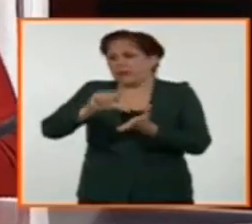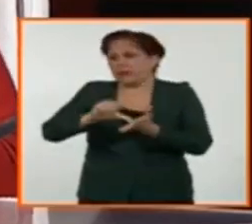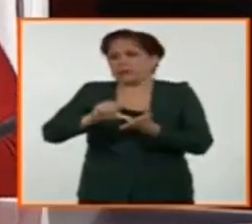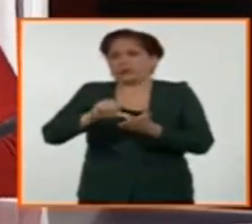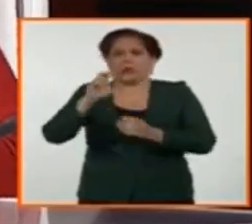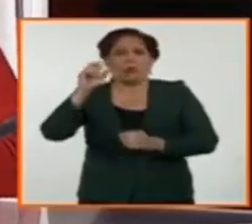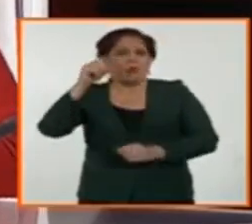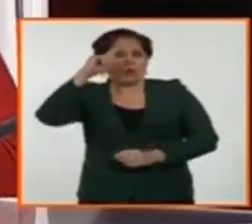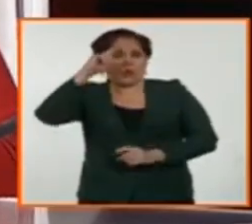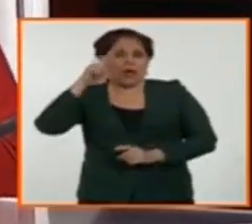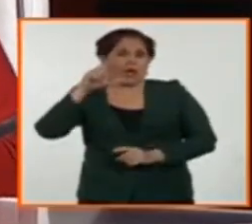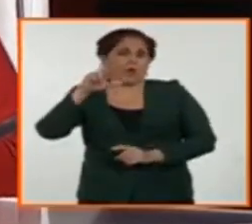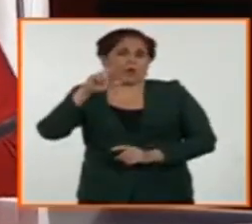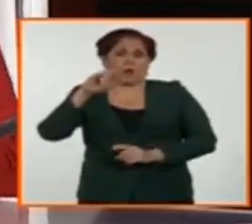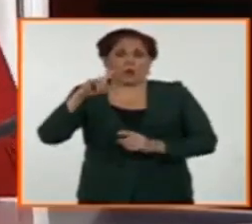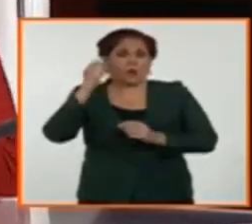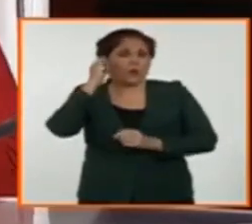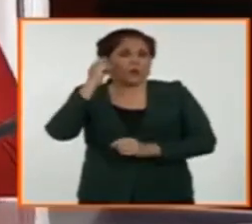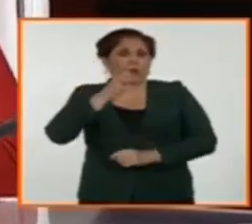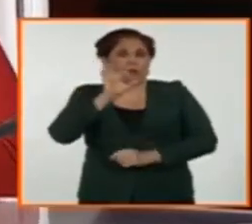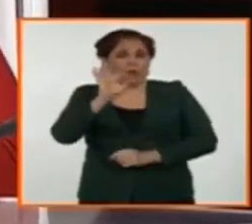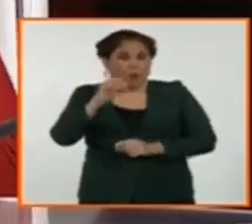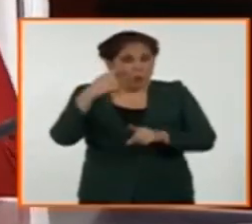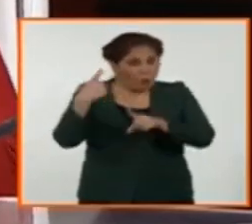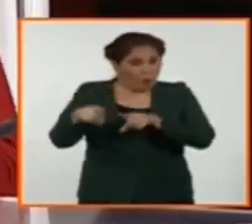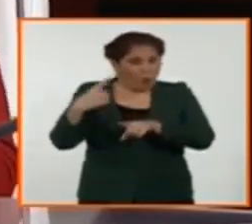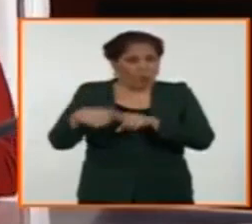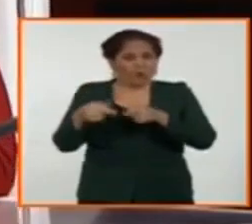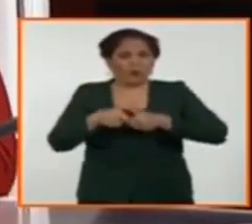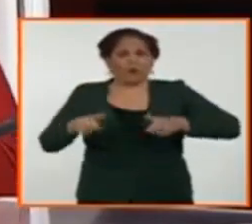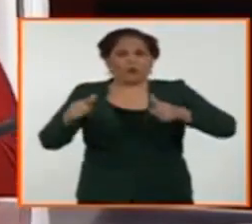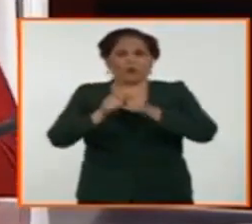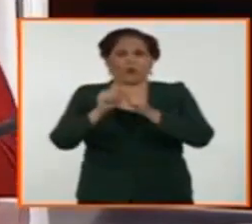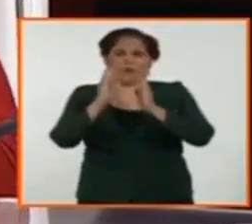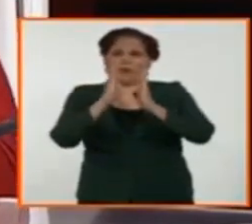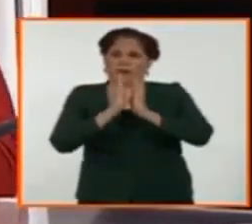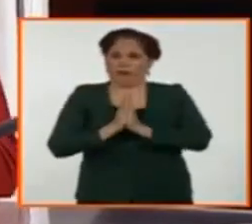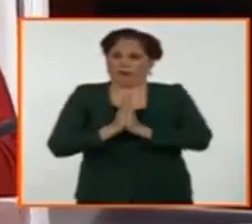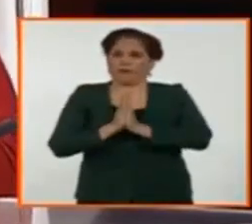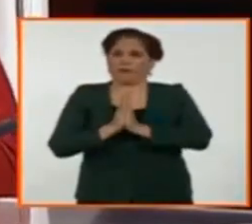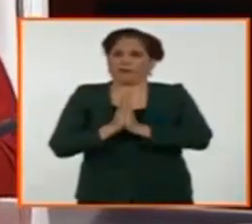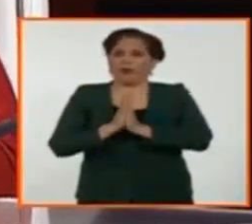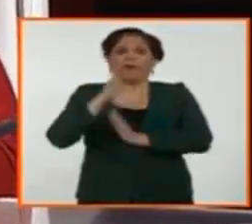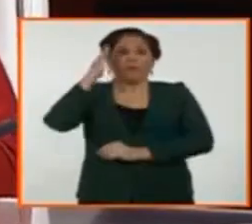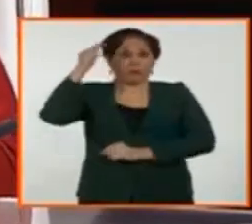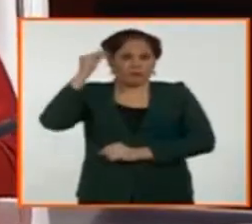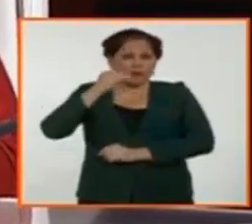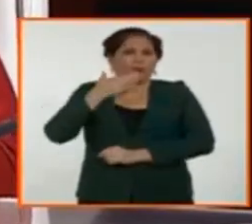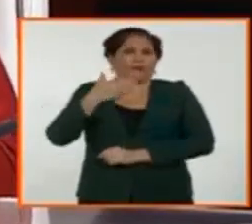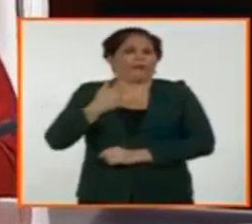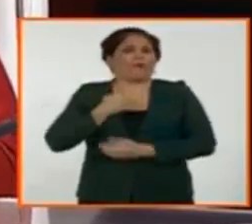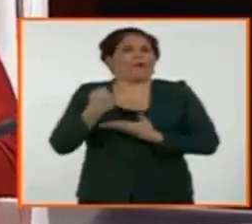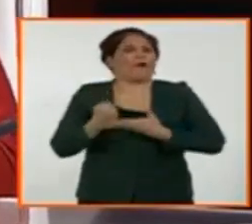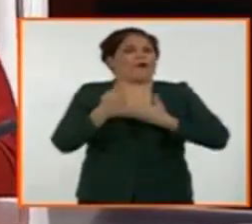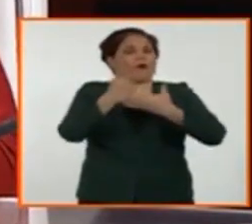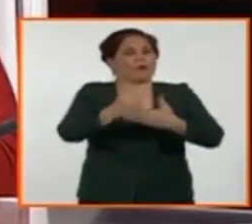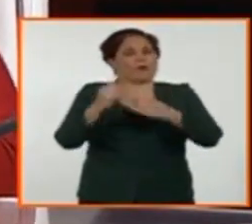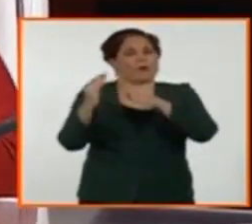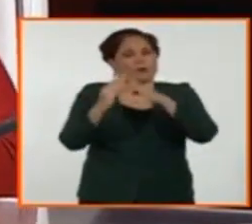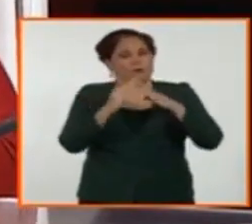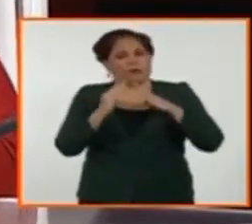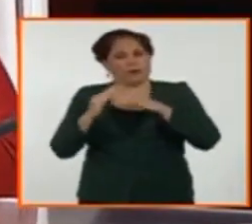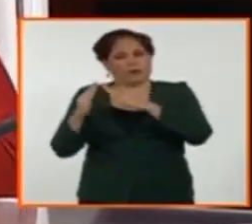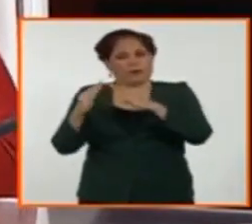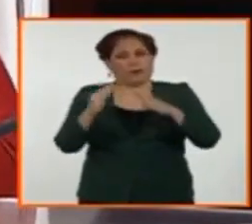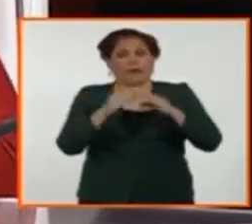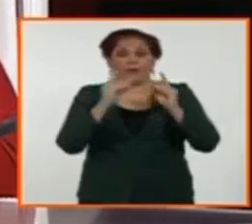Romero, también el Consejo de Iglesias de Cuba a partir de las acciones que también tienen escala comunitaria, la